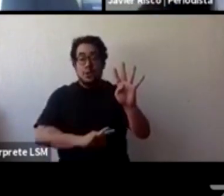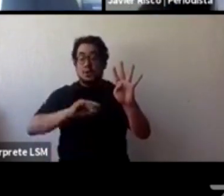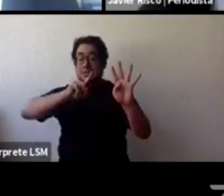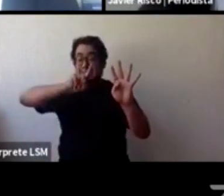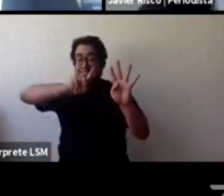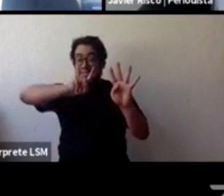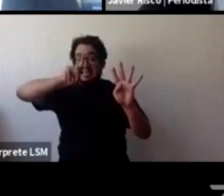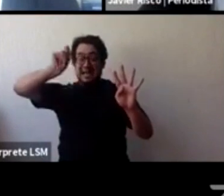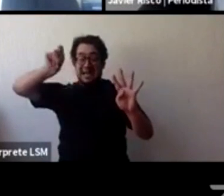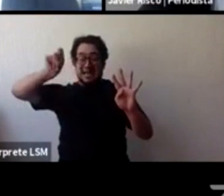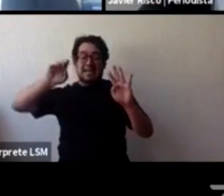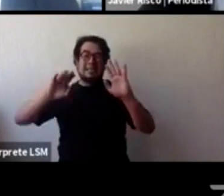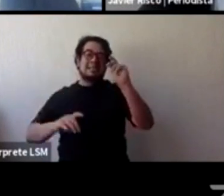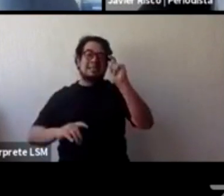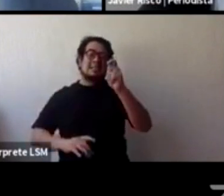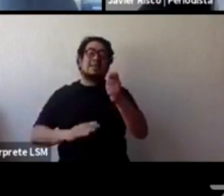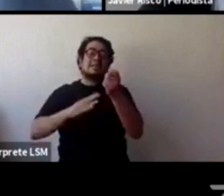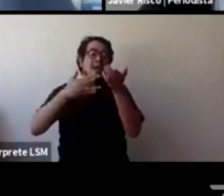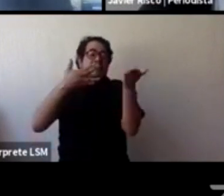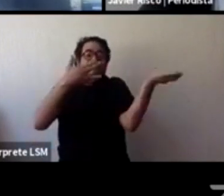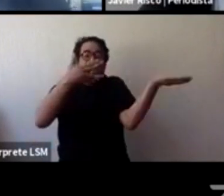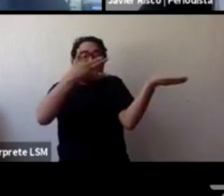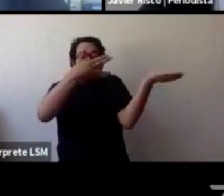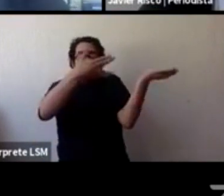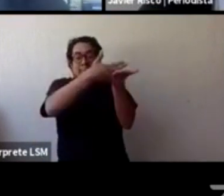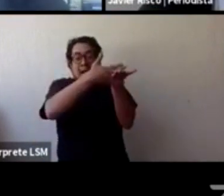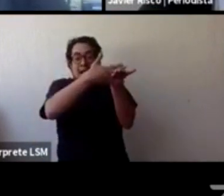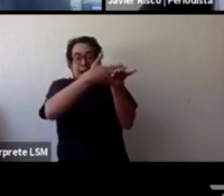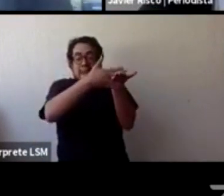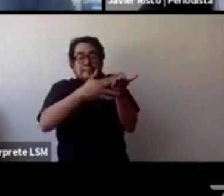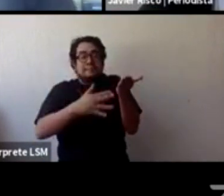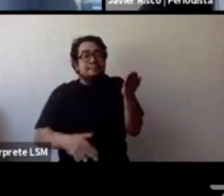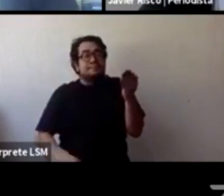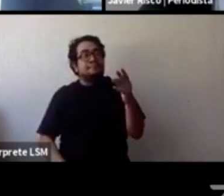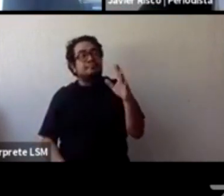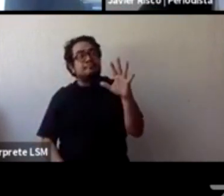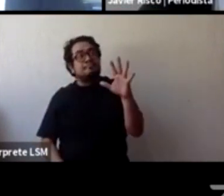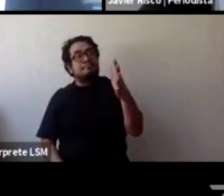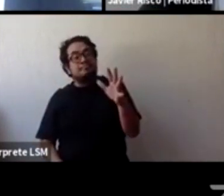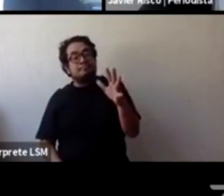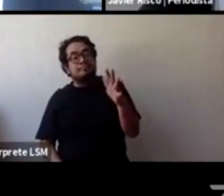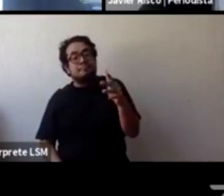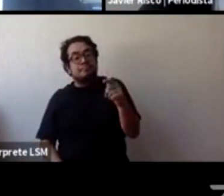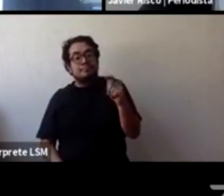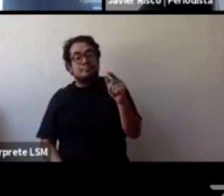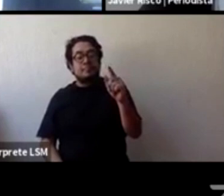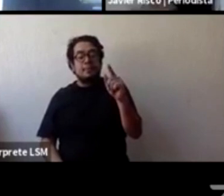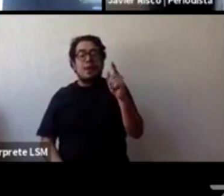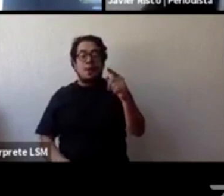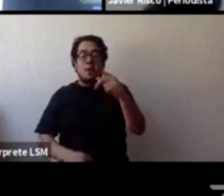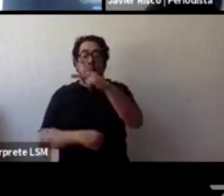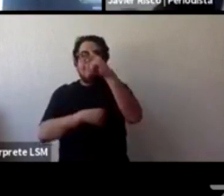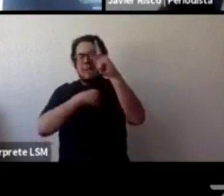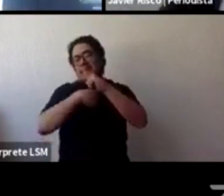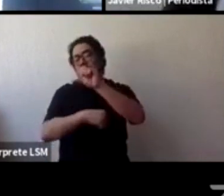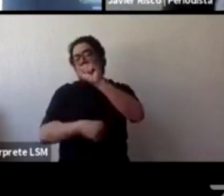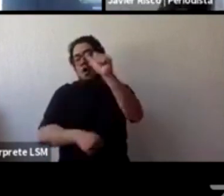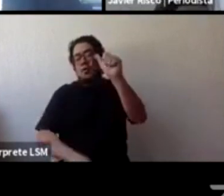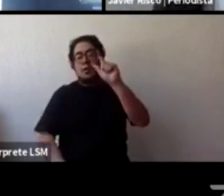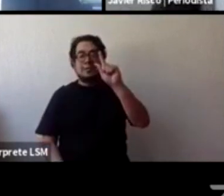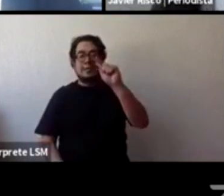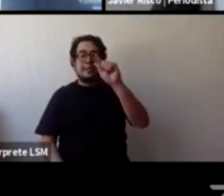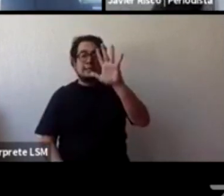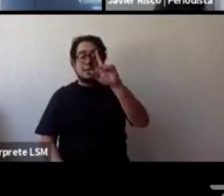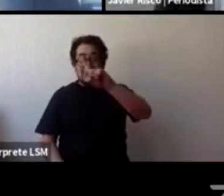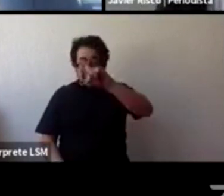como ahí en la mitad la nota más alta de un país fue como el 75 o sea no hay ningún país que está